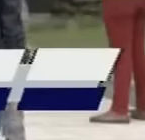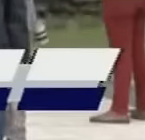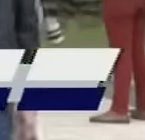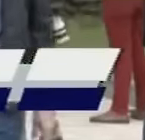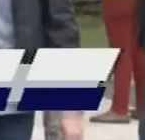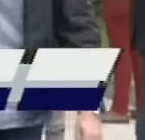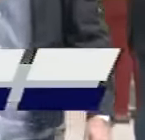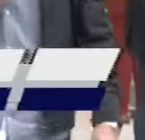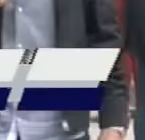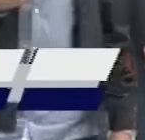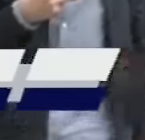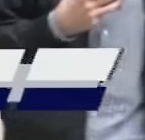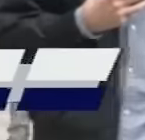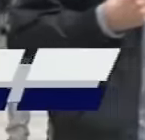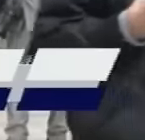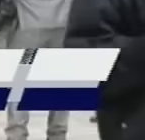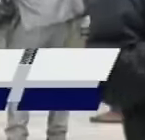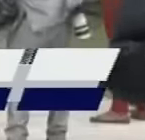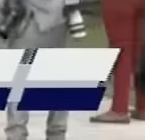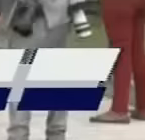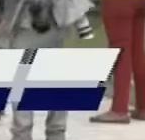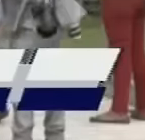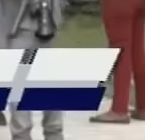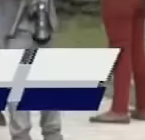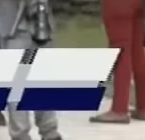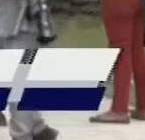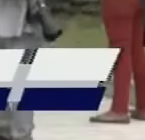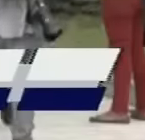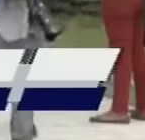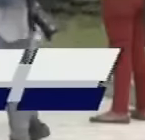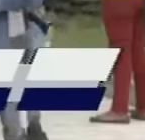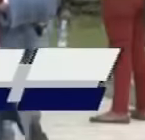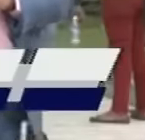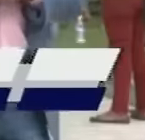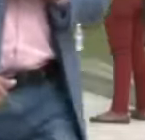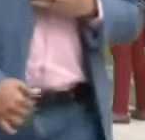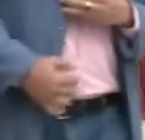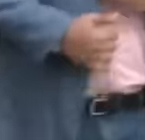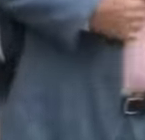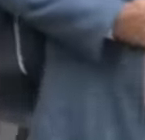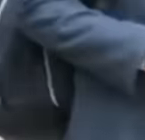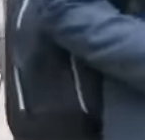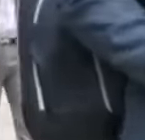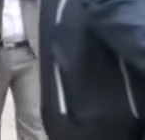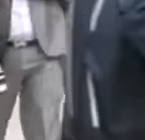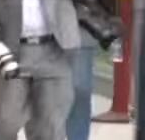en sintonía de AN en directo. Somos ANTV, tu canal del Parlamento. Adelante.